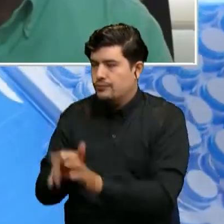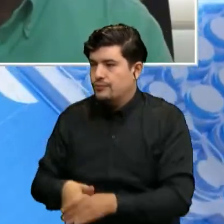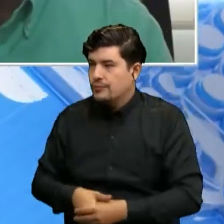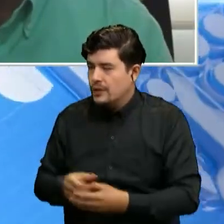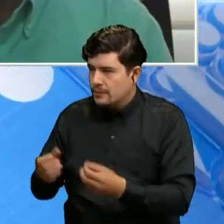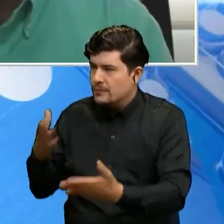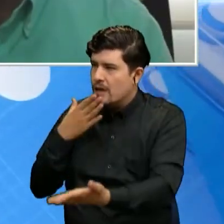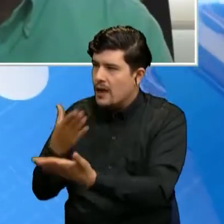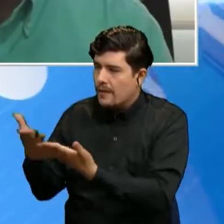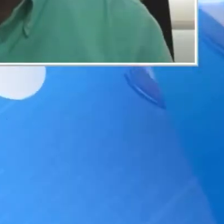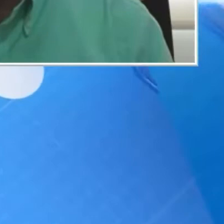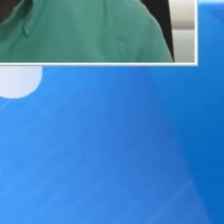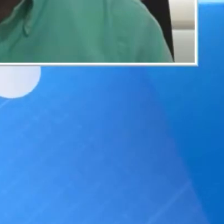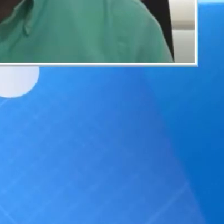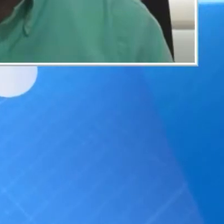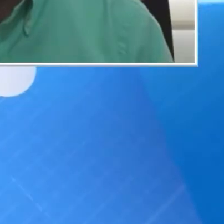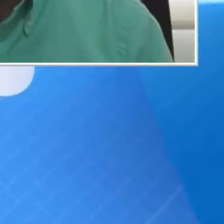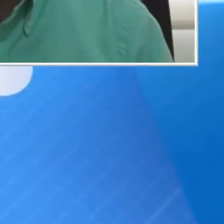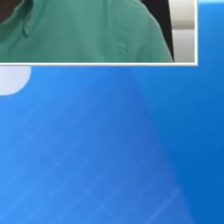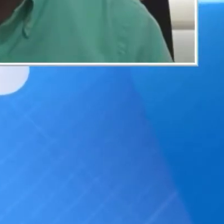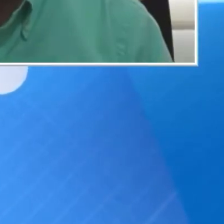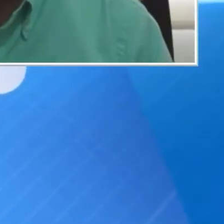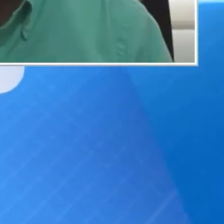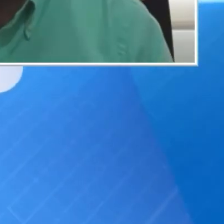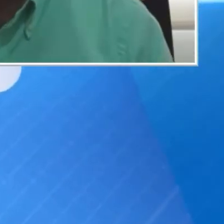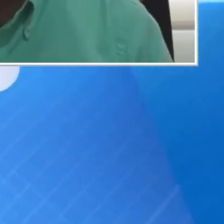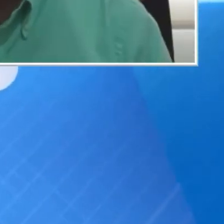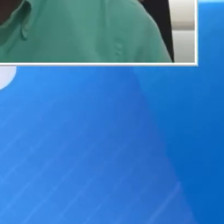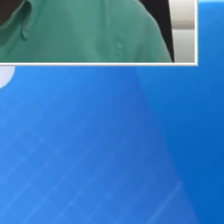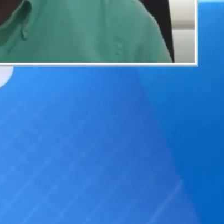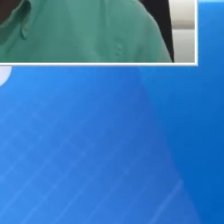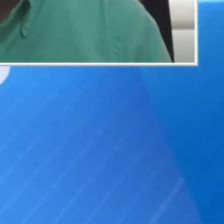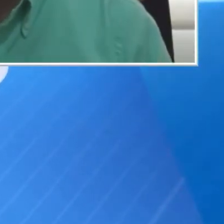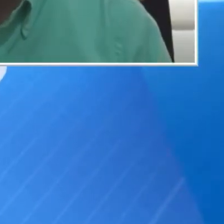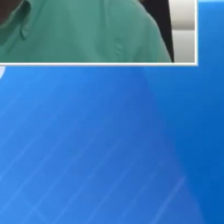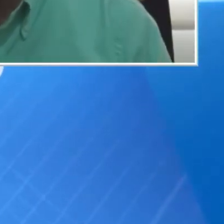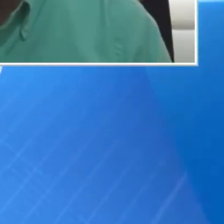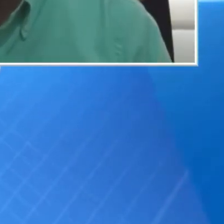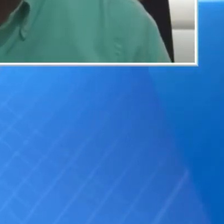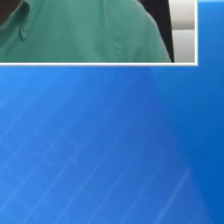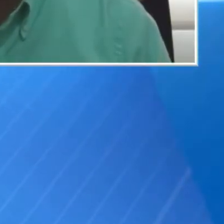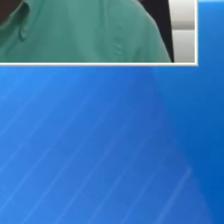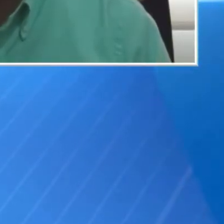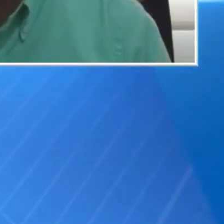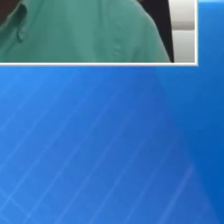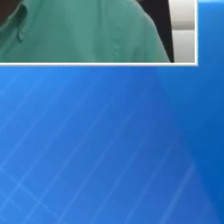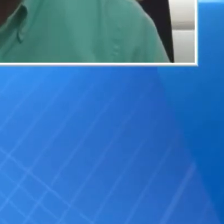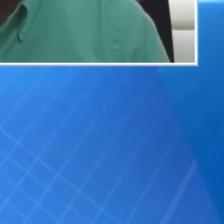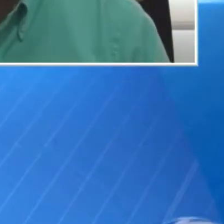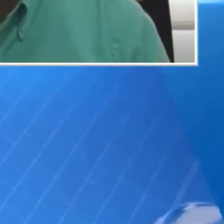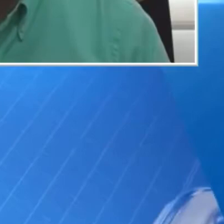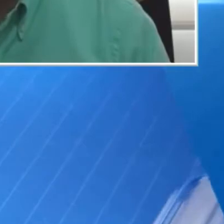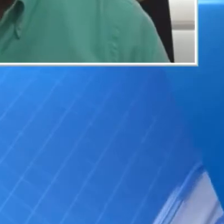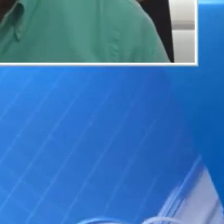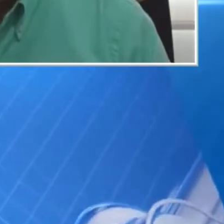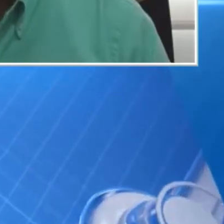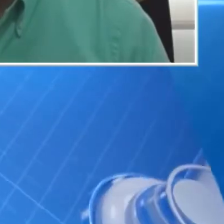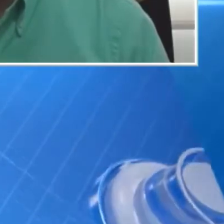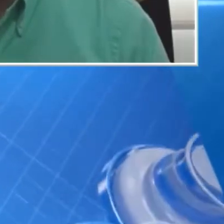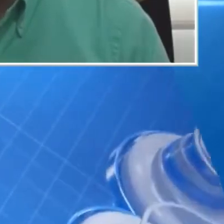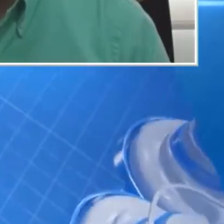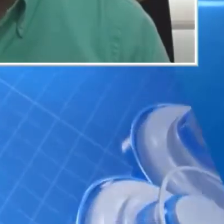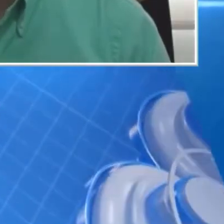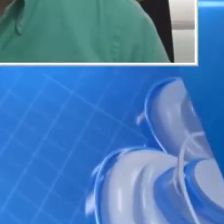Muchas gracias y feliz tarde. Bueno, usted mi amigo Sergio y no sobra decirle una vez más a todos los santandereanos y los televidentes a cuidarnos,